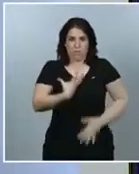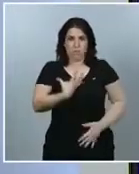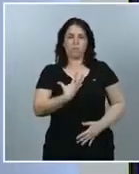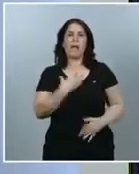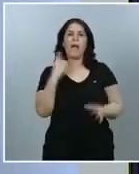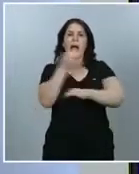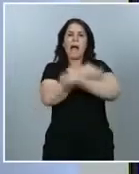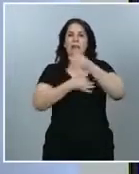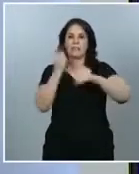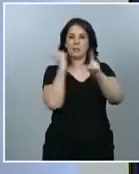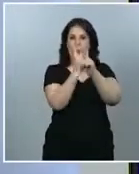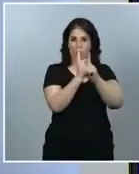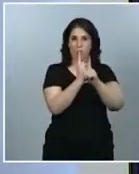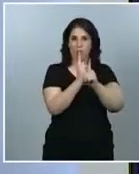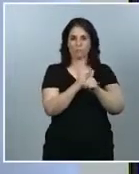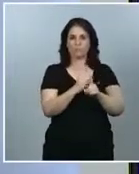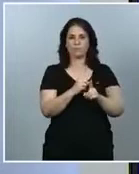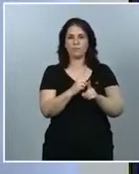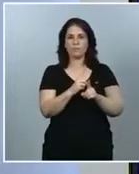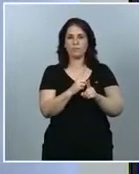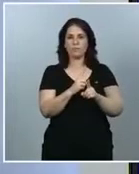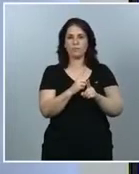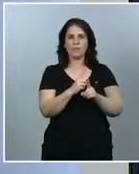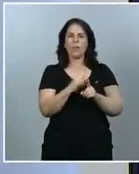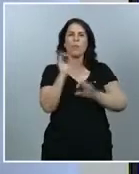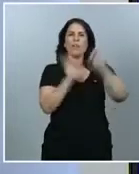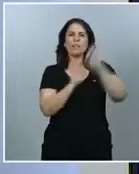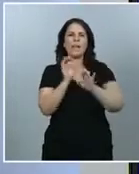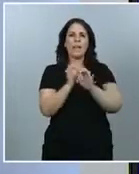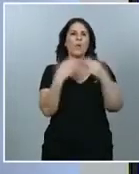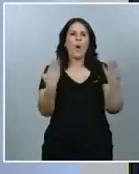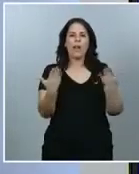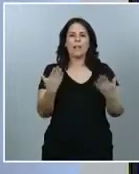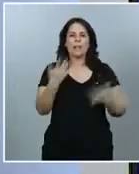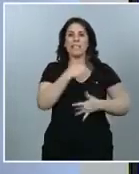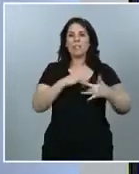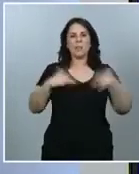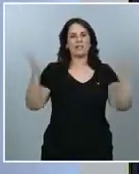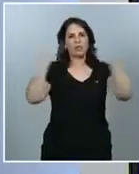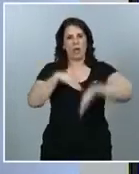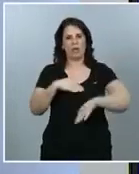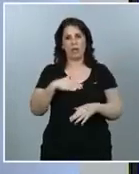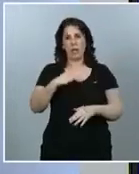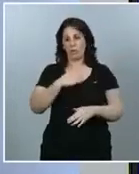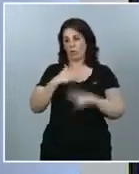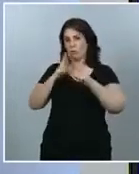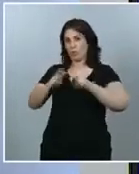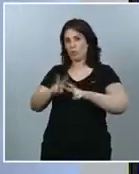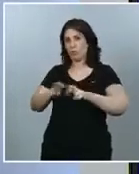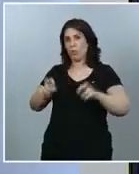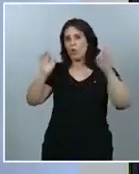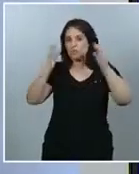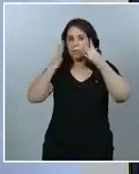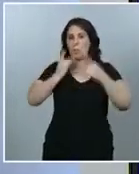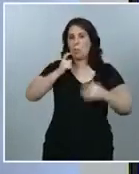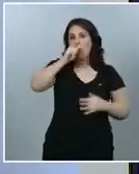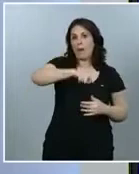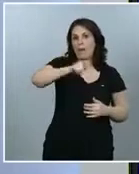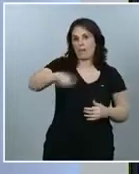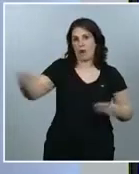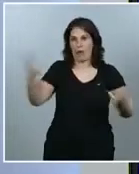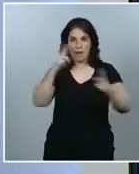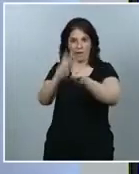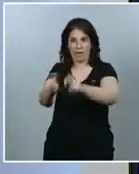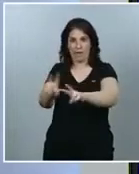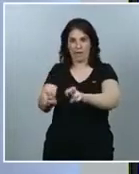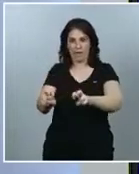no presentan síntomas. Extrapolando los datos de nuestro estudio, que es absolutamente poblacional, volvemos a confirmar algo que